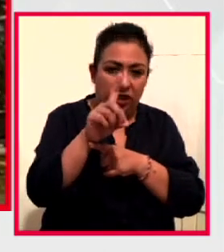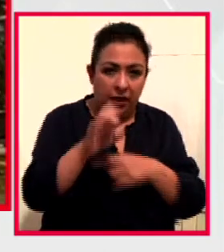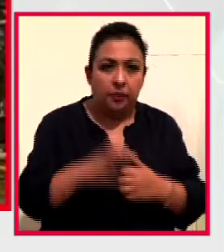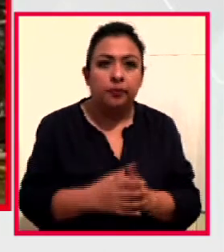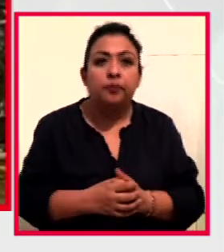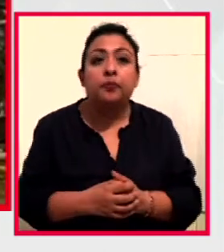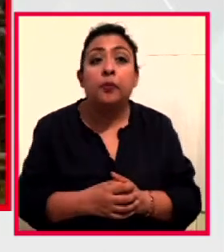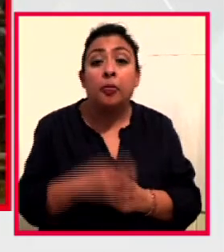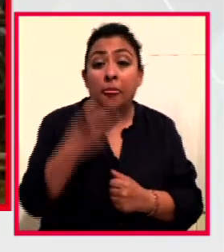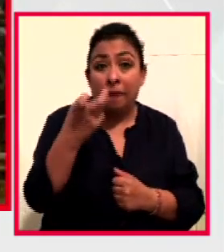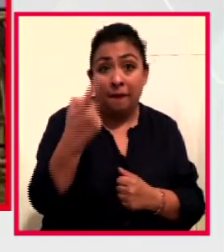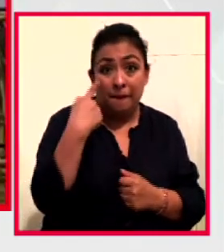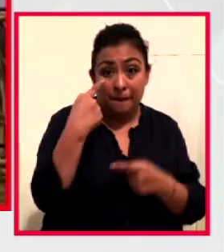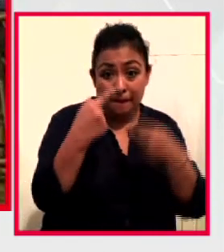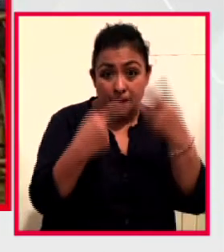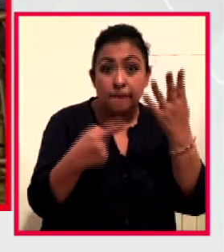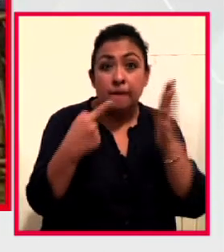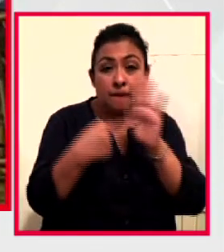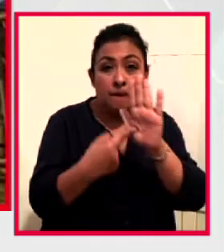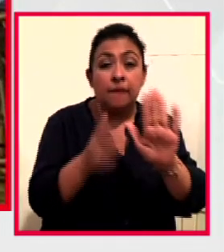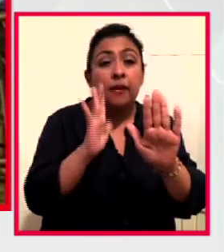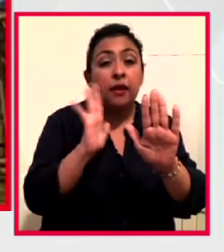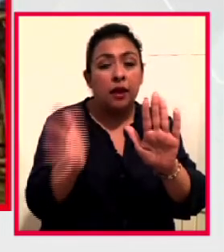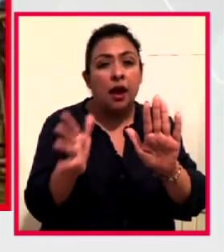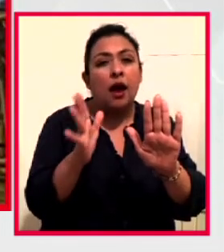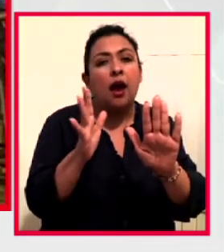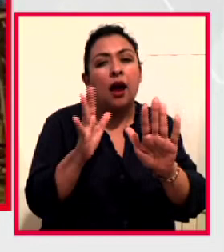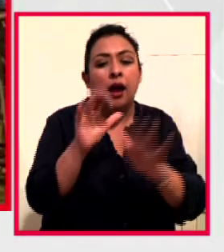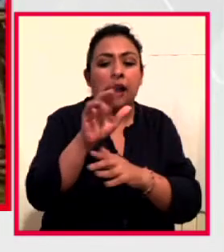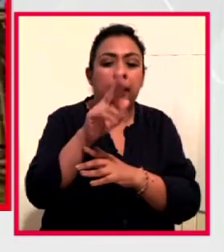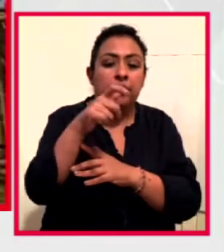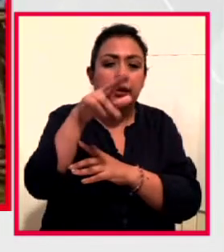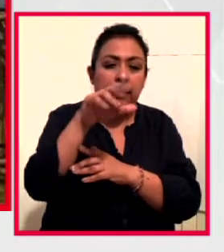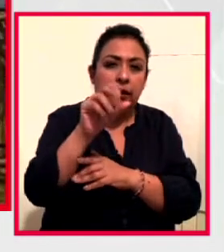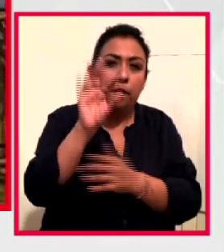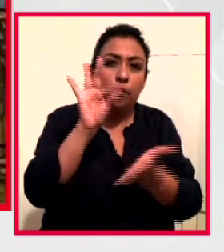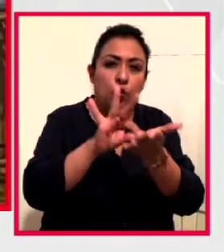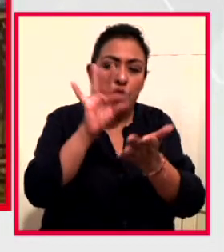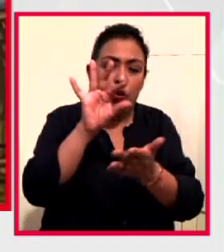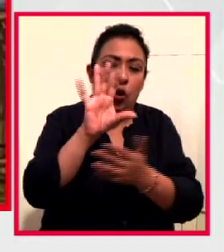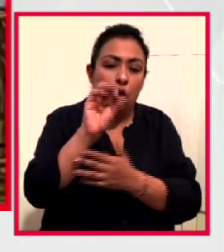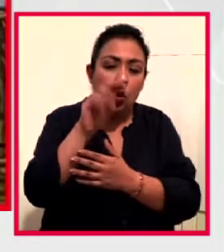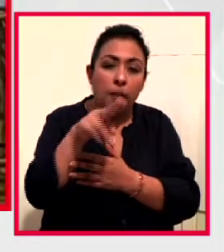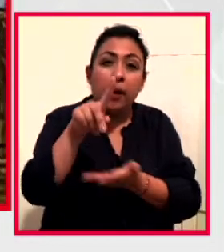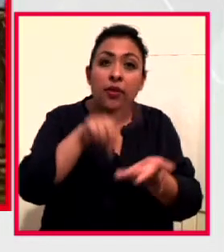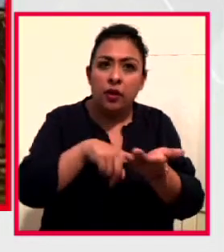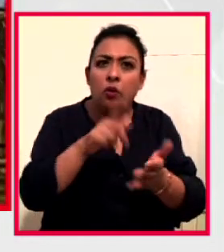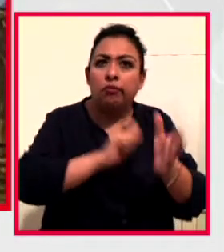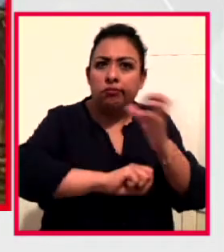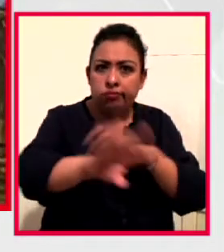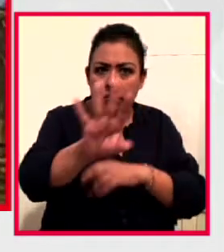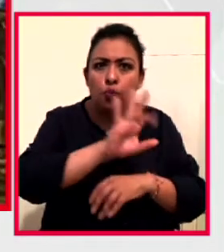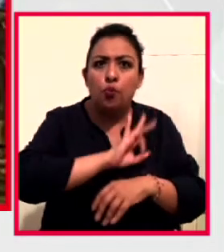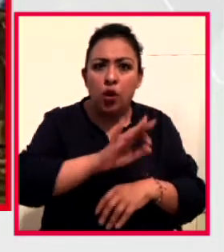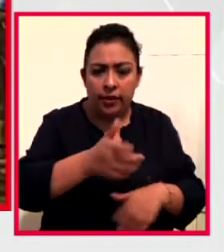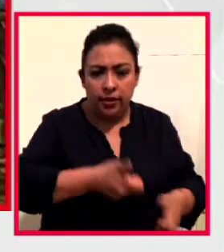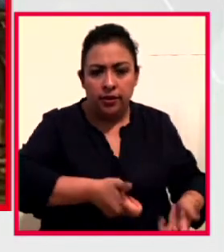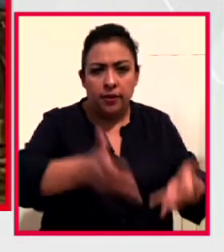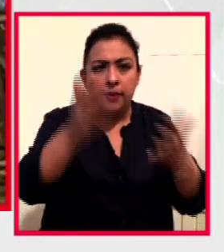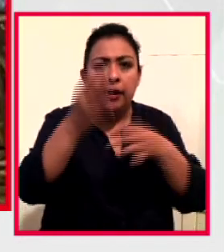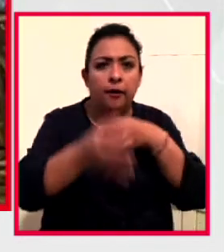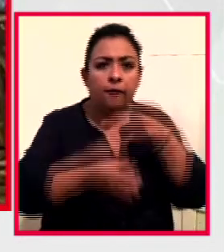Estos ejemplares ya están disponibles en la página de Arquine.com, que cuenta con sistema de envío. Noticias 22,